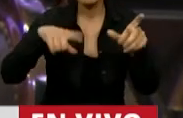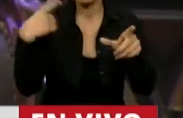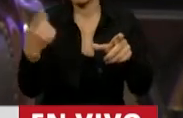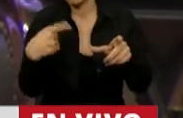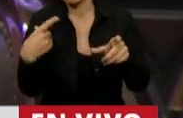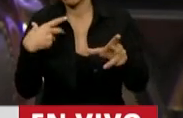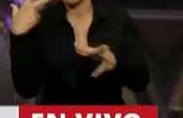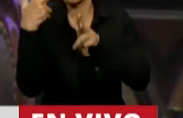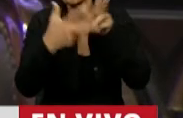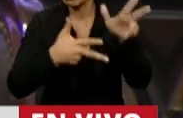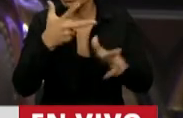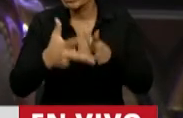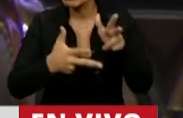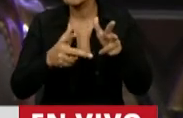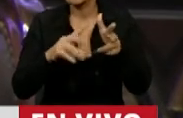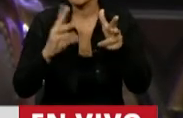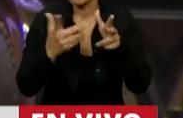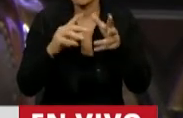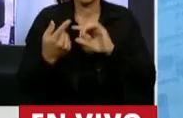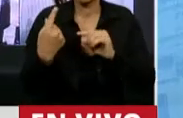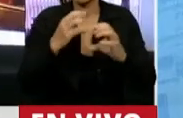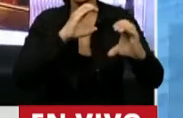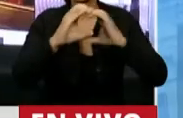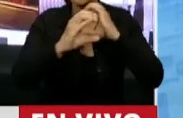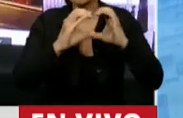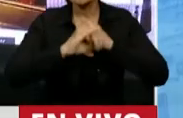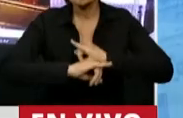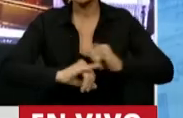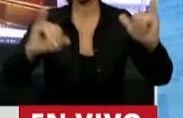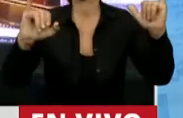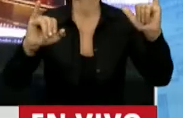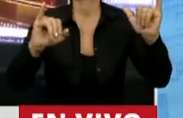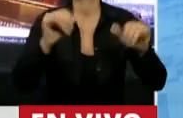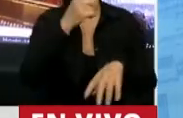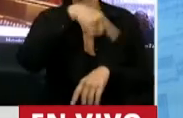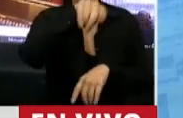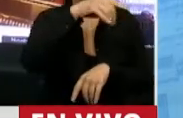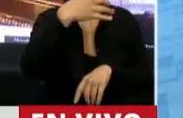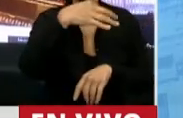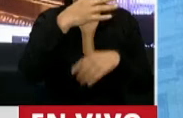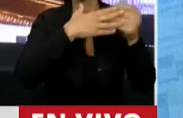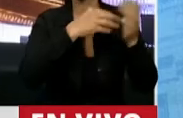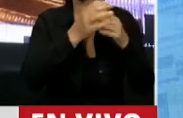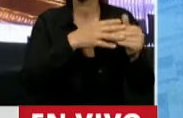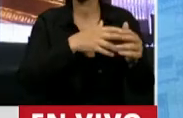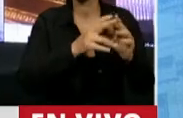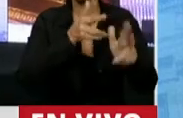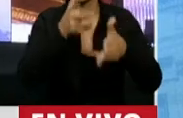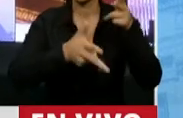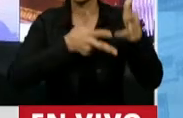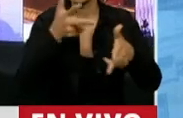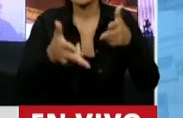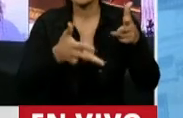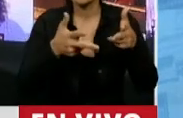intermedio de todo lo que tengamos como herramienta de comunicación, lo podamos decir, ustedes construyen un relato permanente.